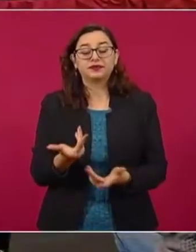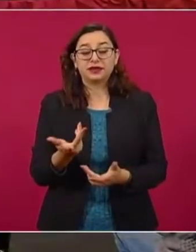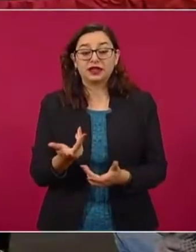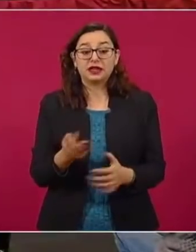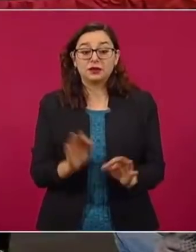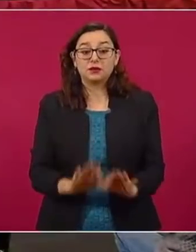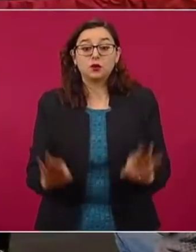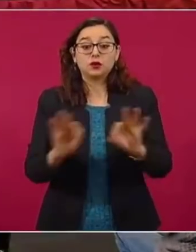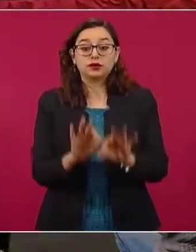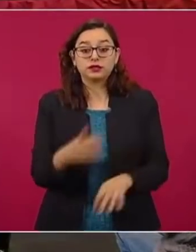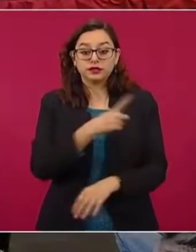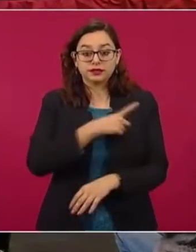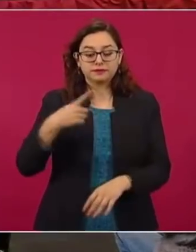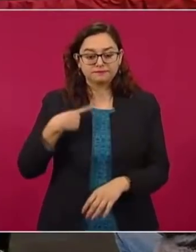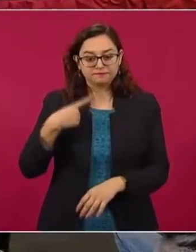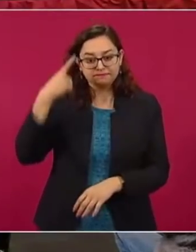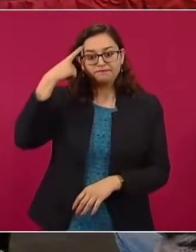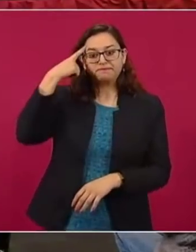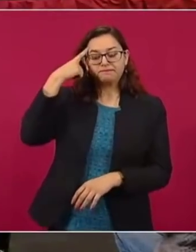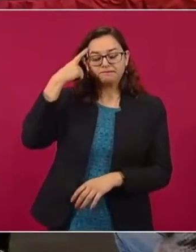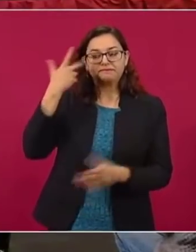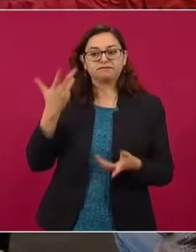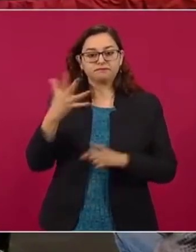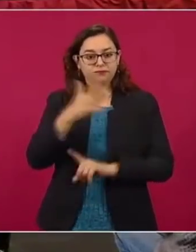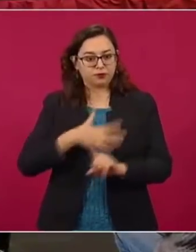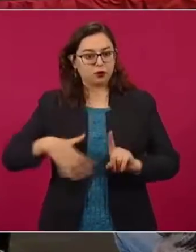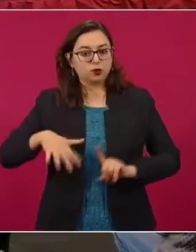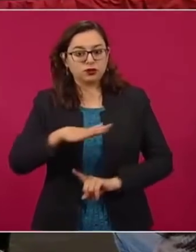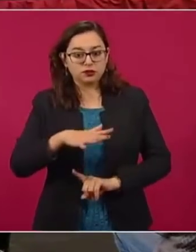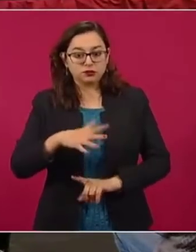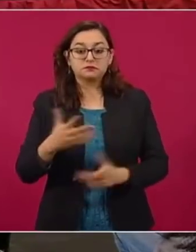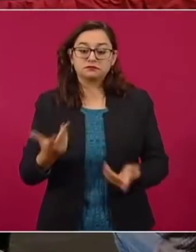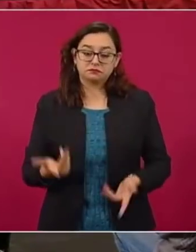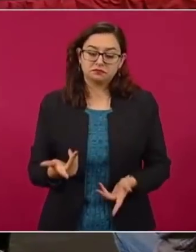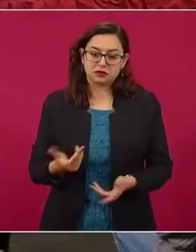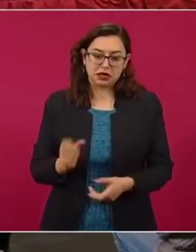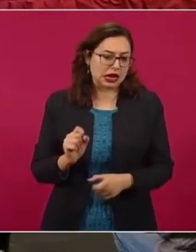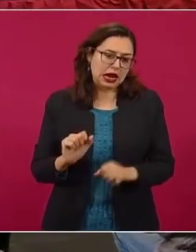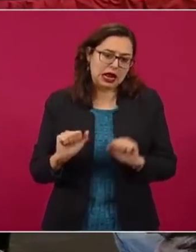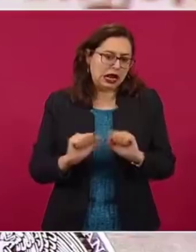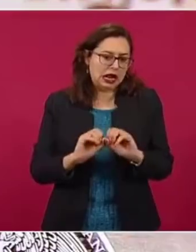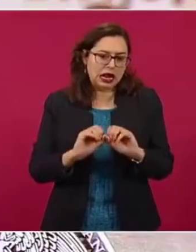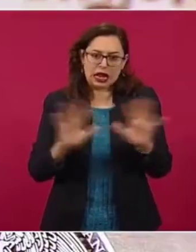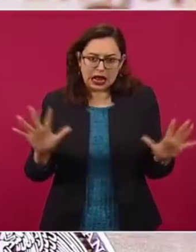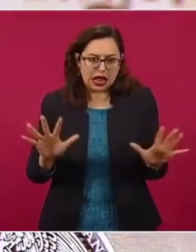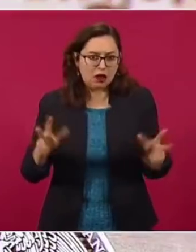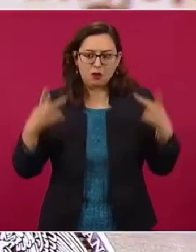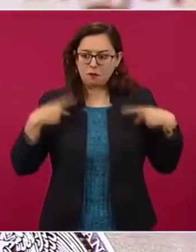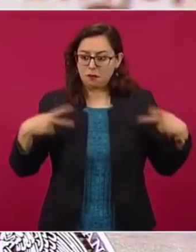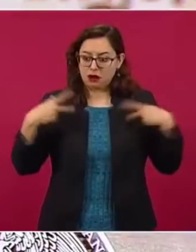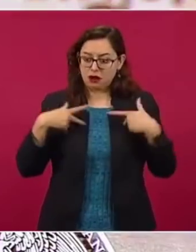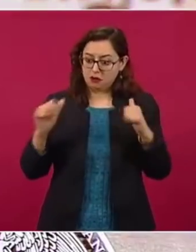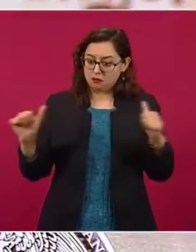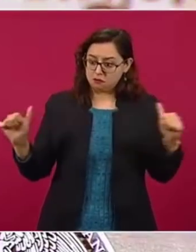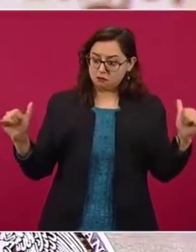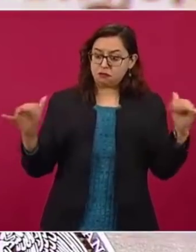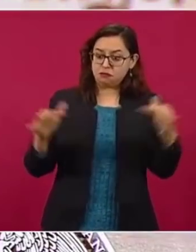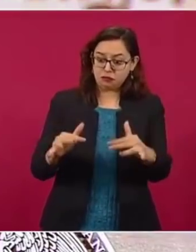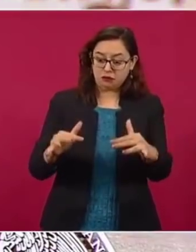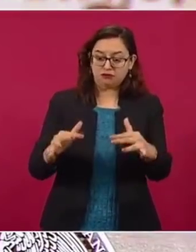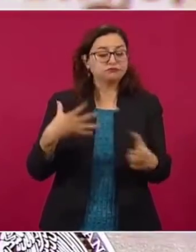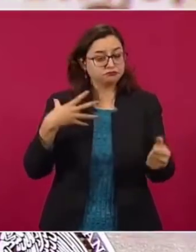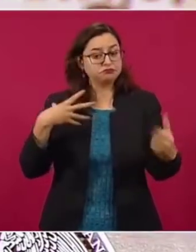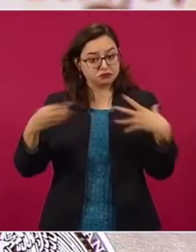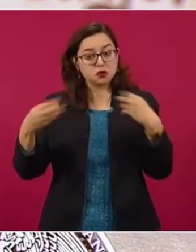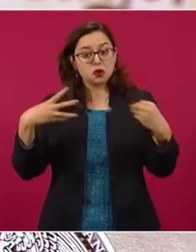importante tenerlo en el contexto adecuado, no hay duda que donde puede haber congregación de personas puede haber contagios, pero